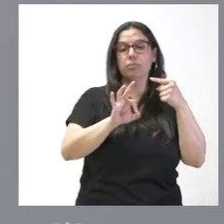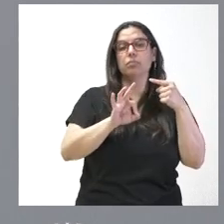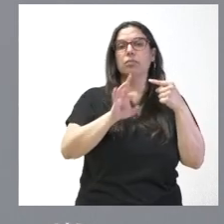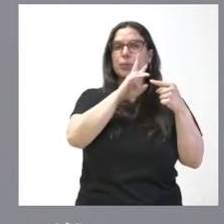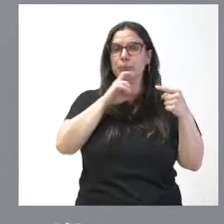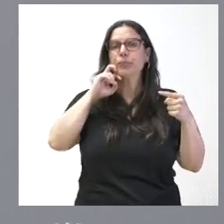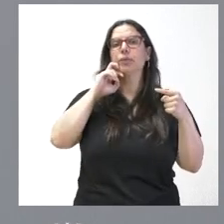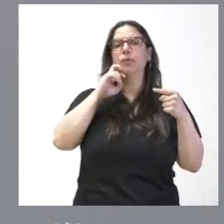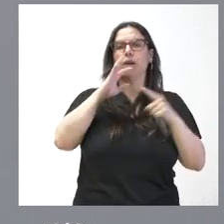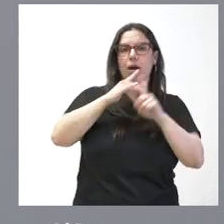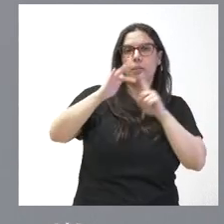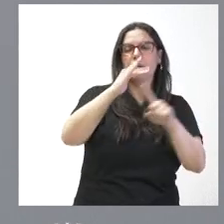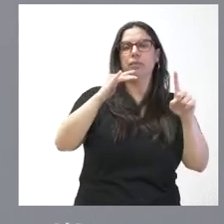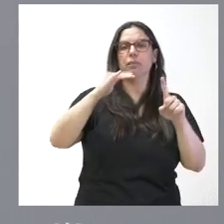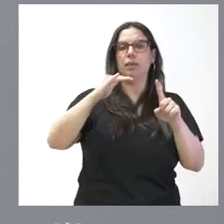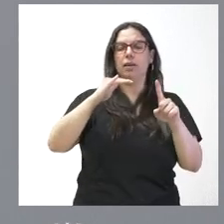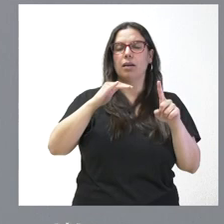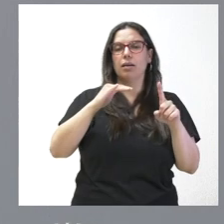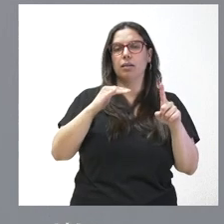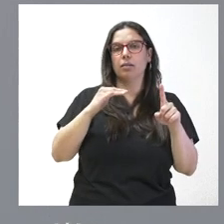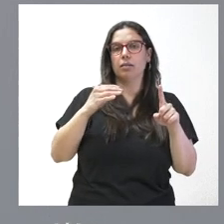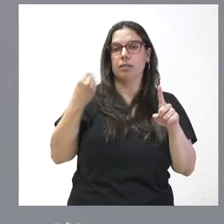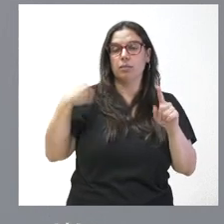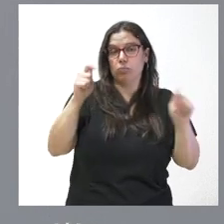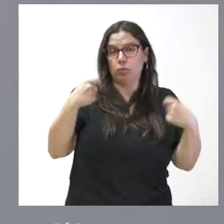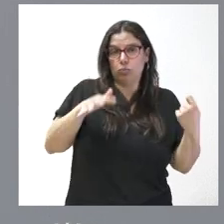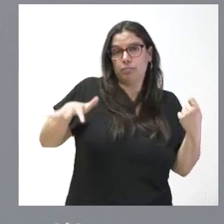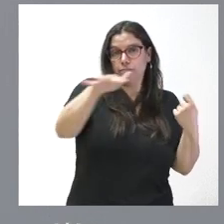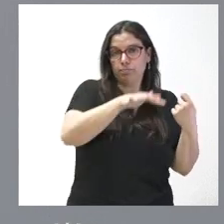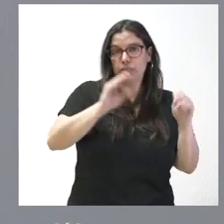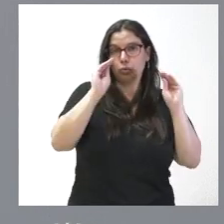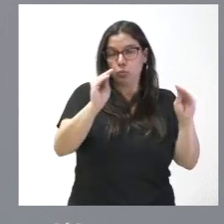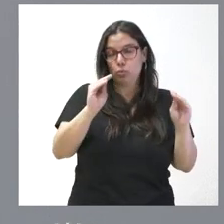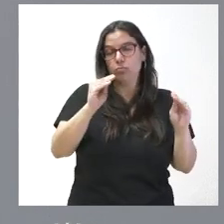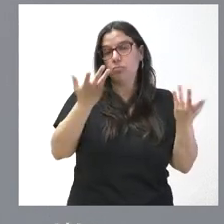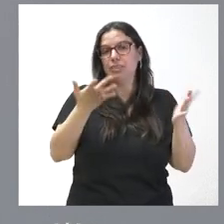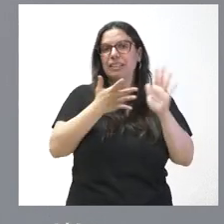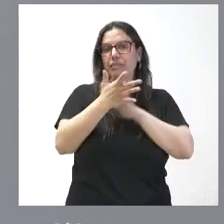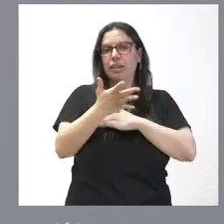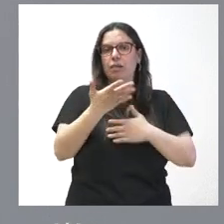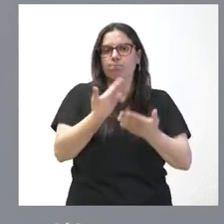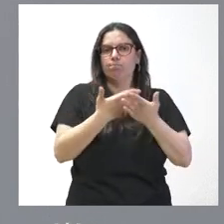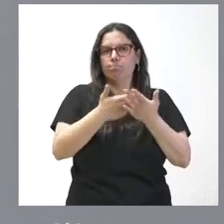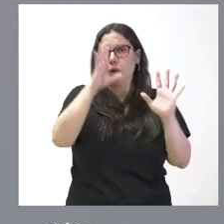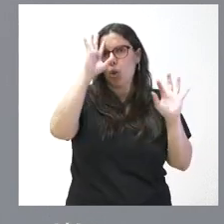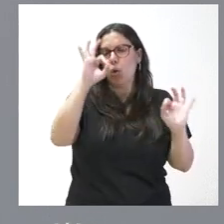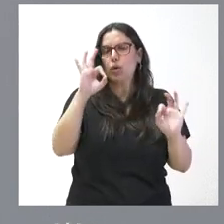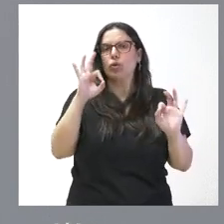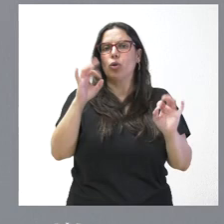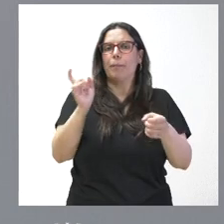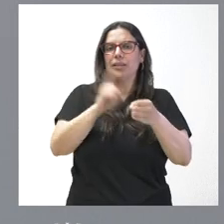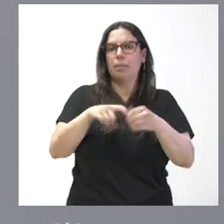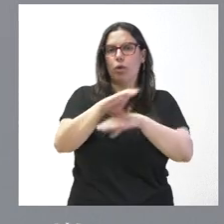conservar los valores ambientales del parque natural y, por tanto, esto justifica la participación de la